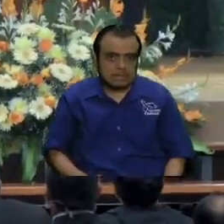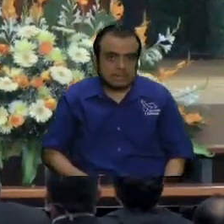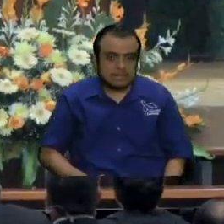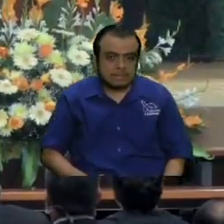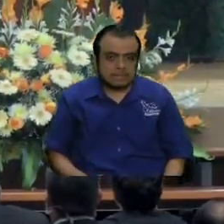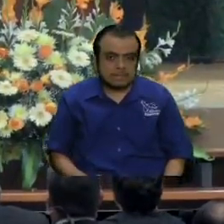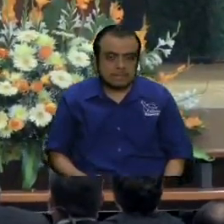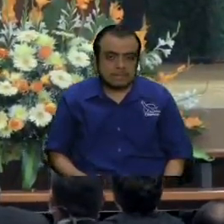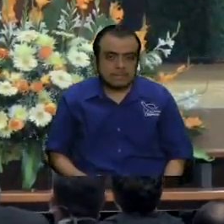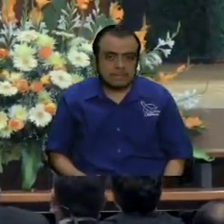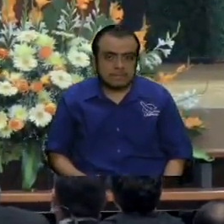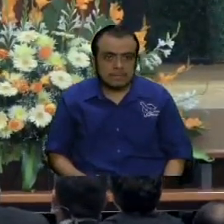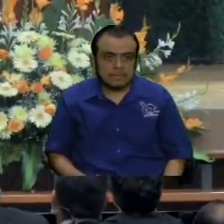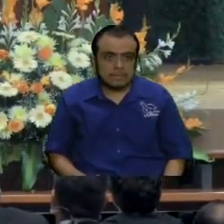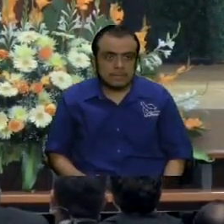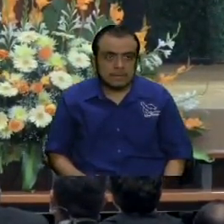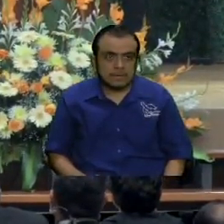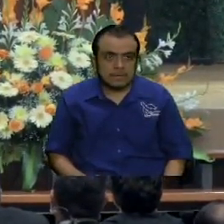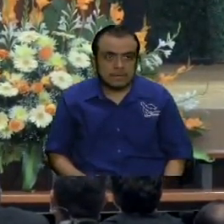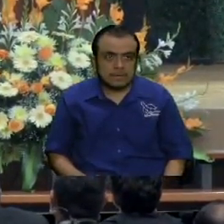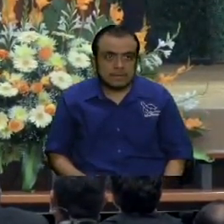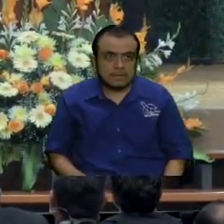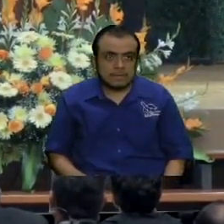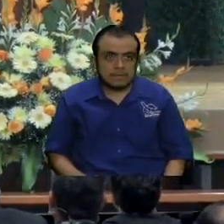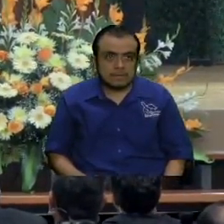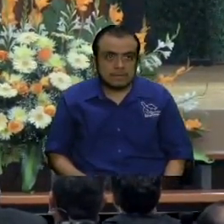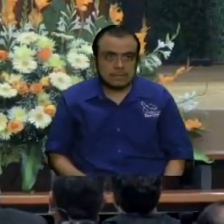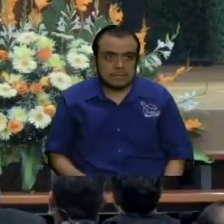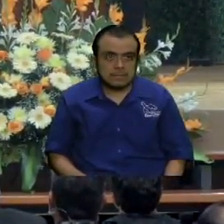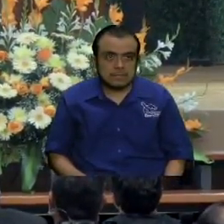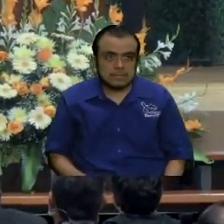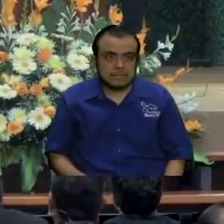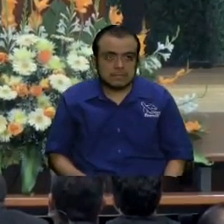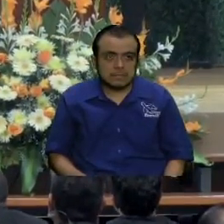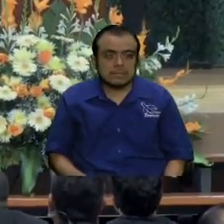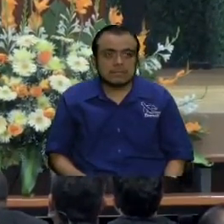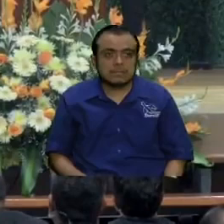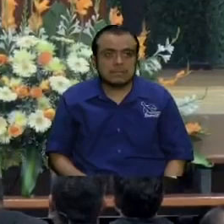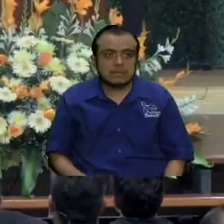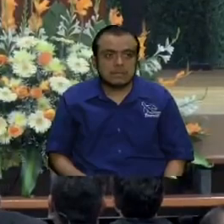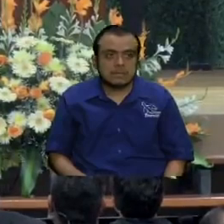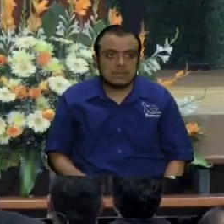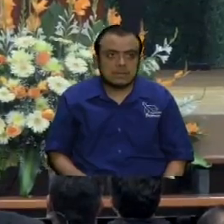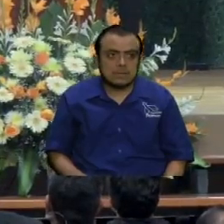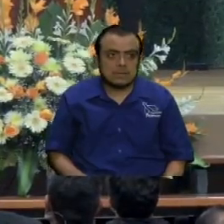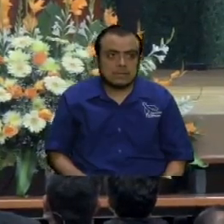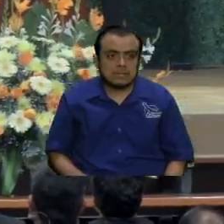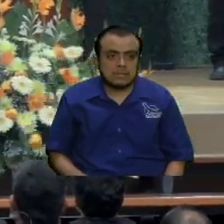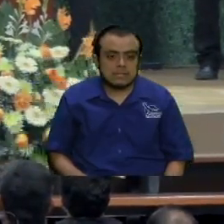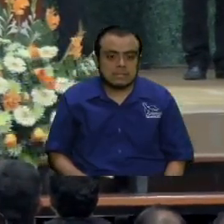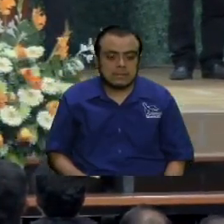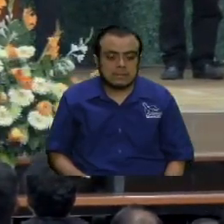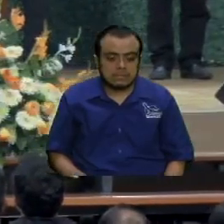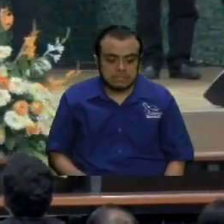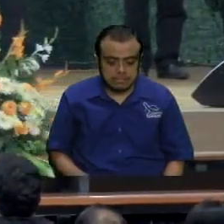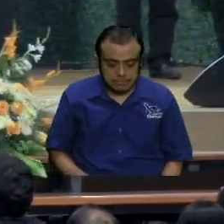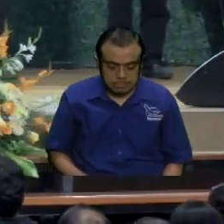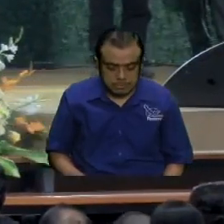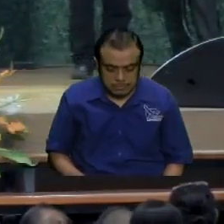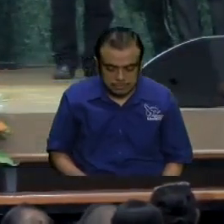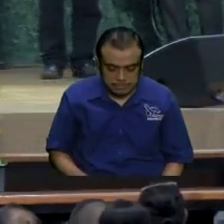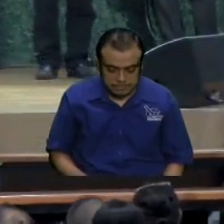les ruego que por favor consiga el material para empaparse de esto que le estoy diciendo entonces yo le decía ahí